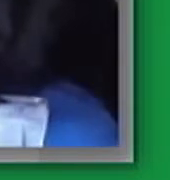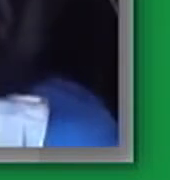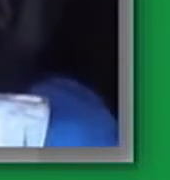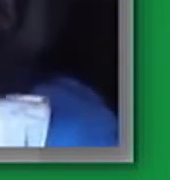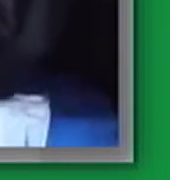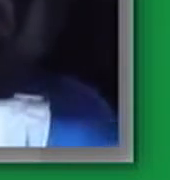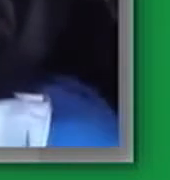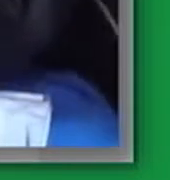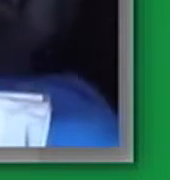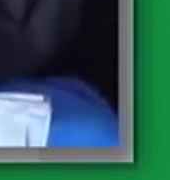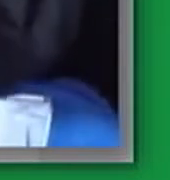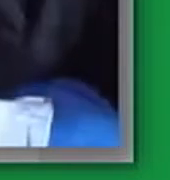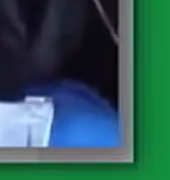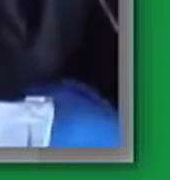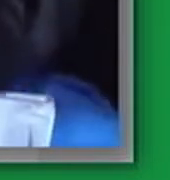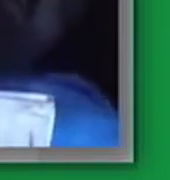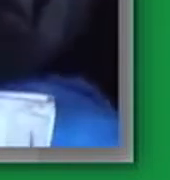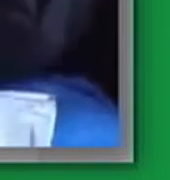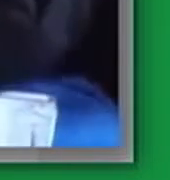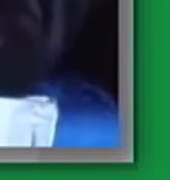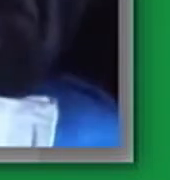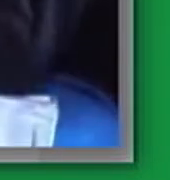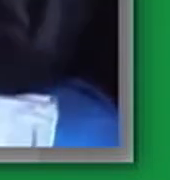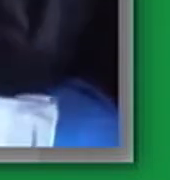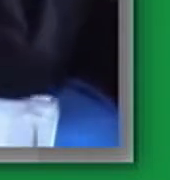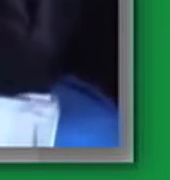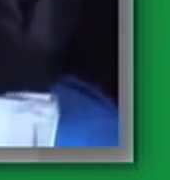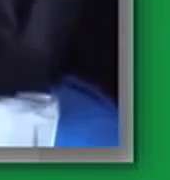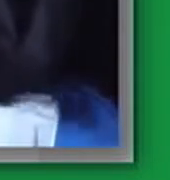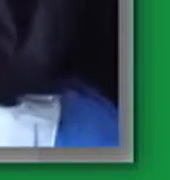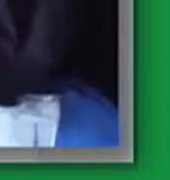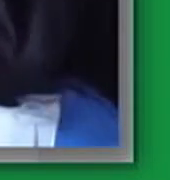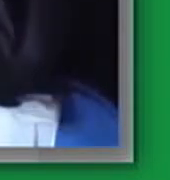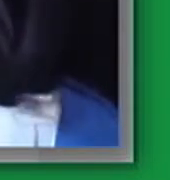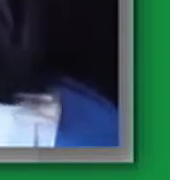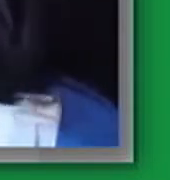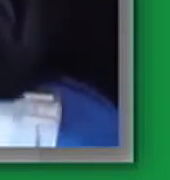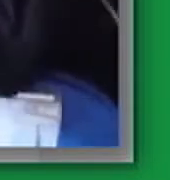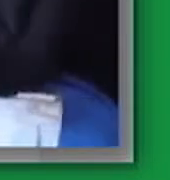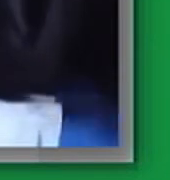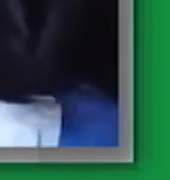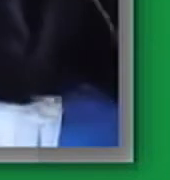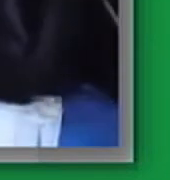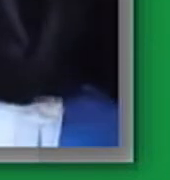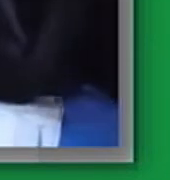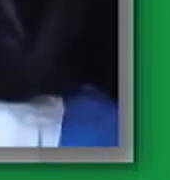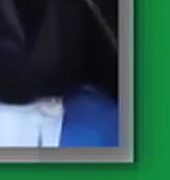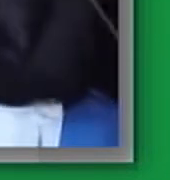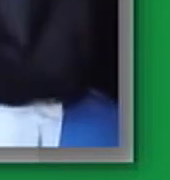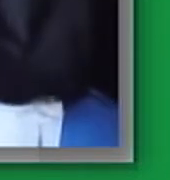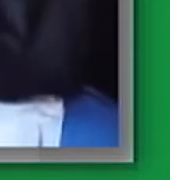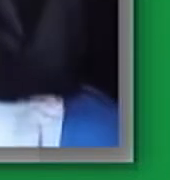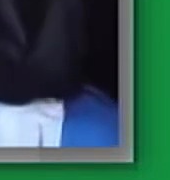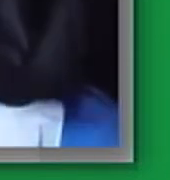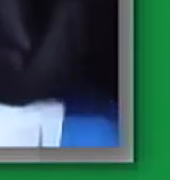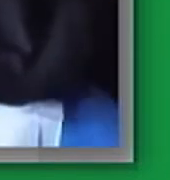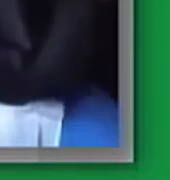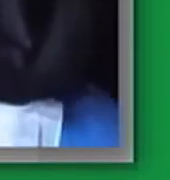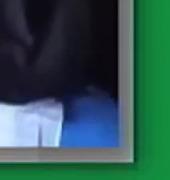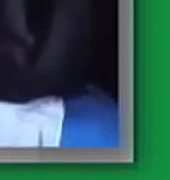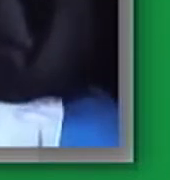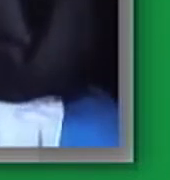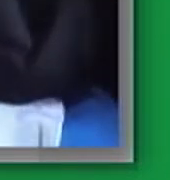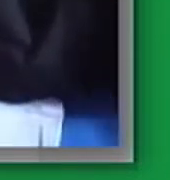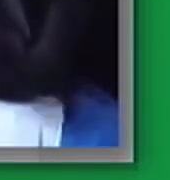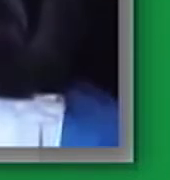es la hora de tomarme mi pastillita de lengua de trapo jajajaja bueno y les decía que tienen que